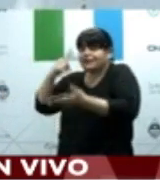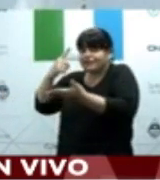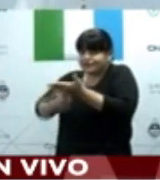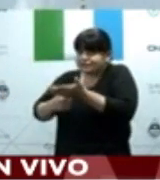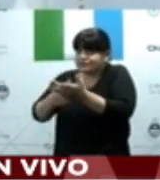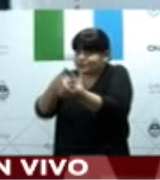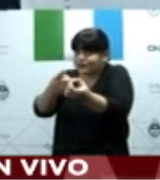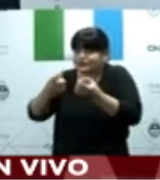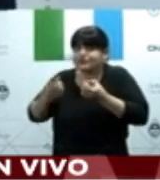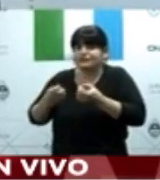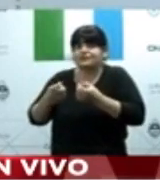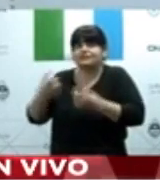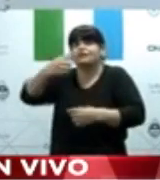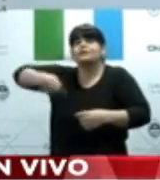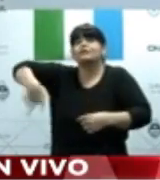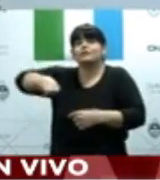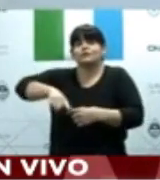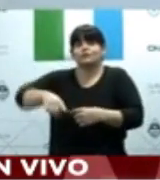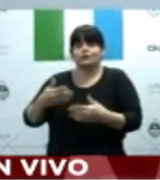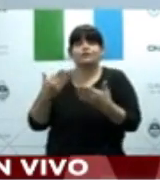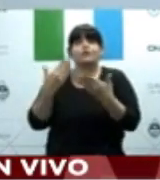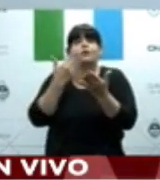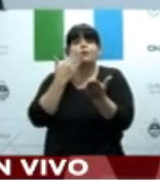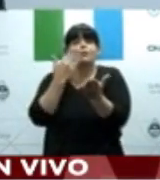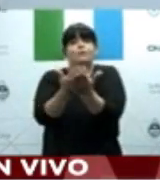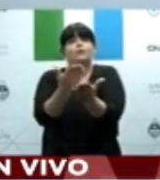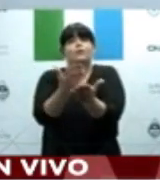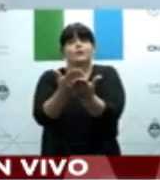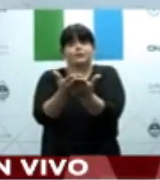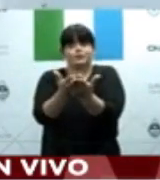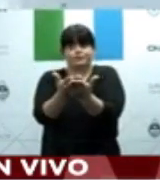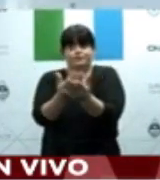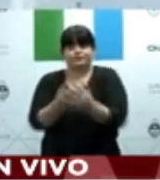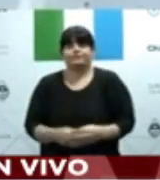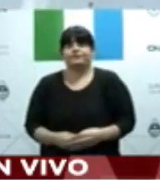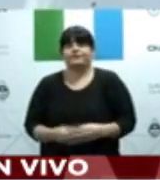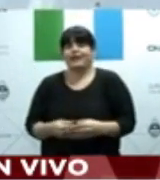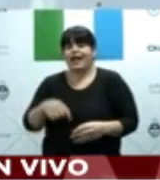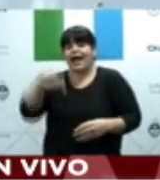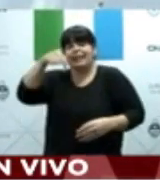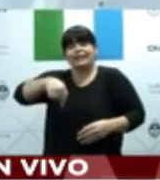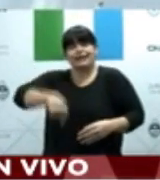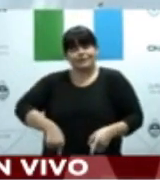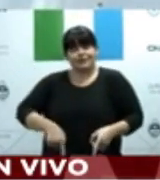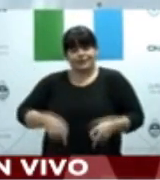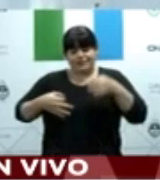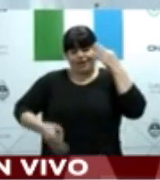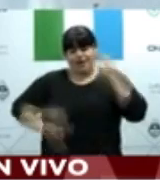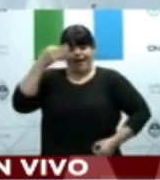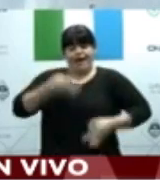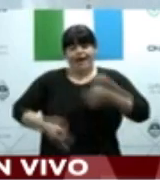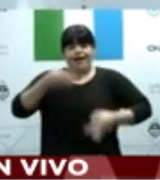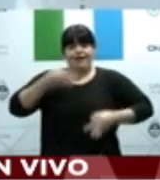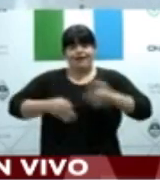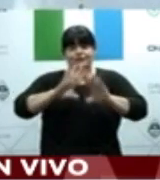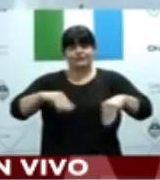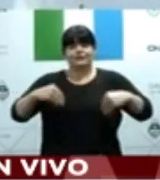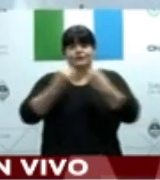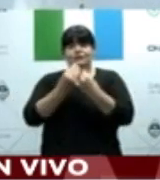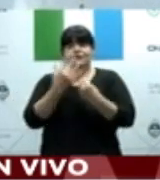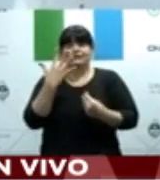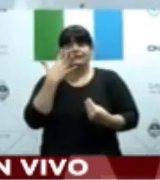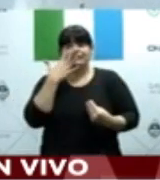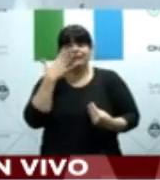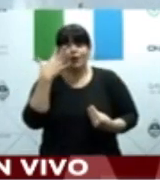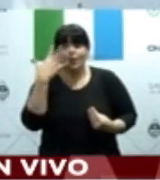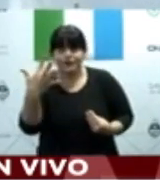tenemos más de 5.000 testeos. Ahora, esto lo van a ver en comparación con otras provincias argentinas y con otros países del mundo.